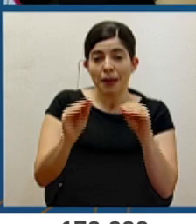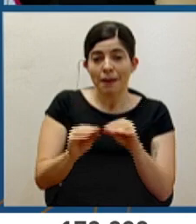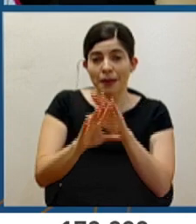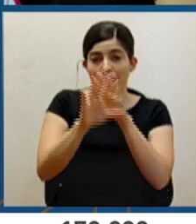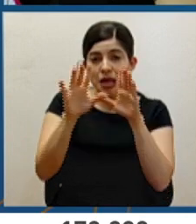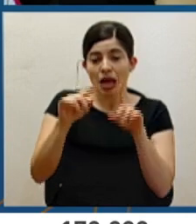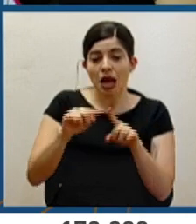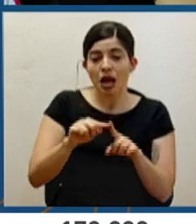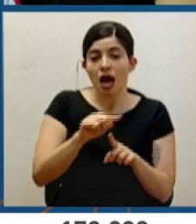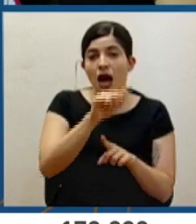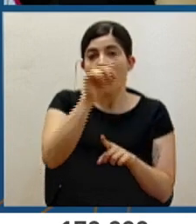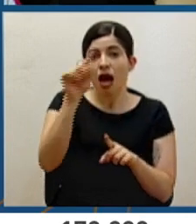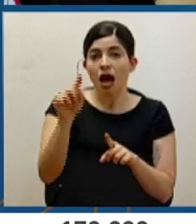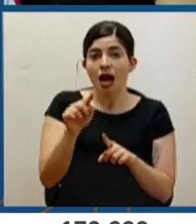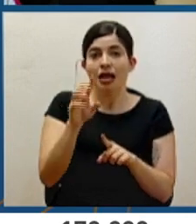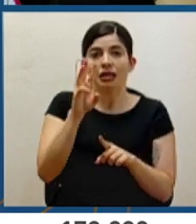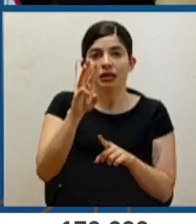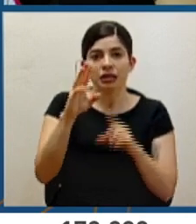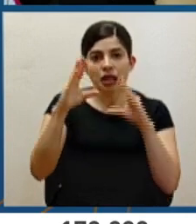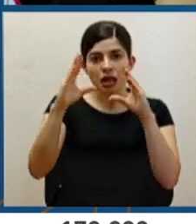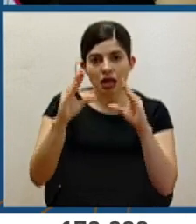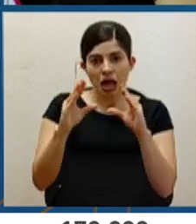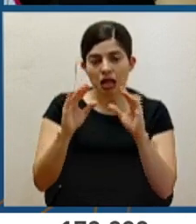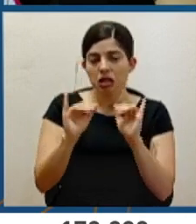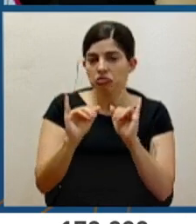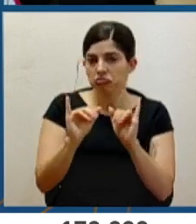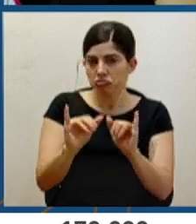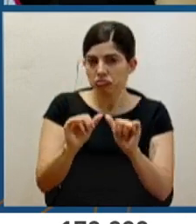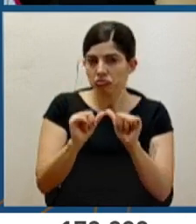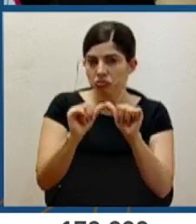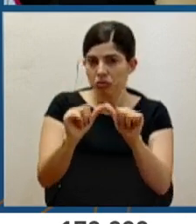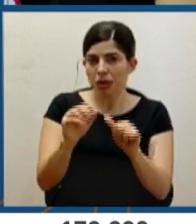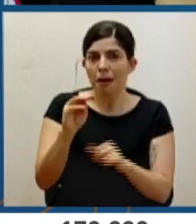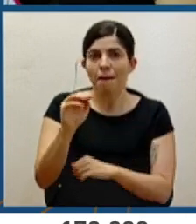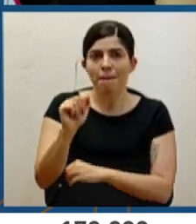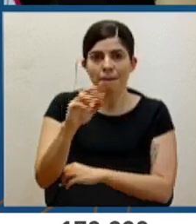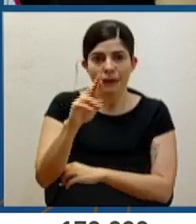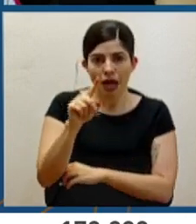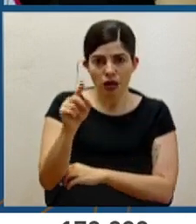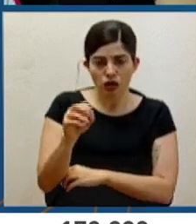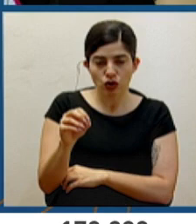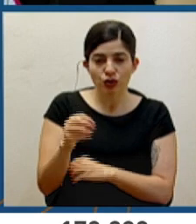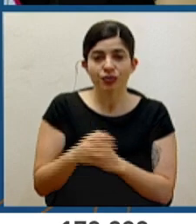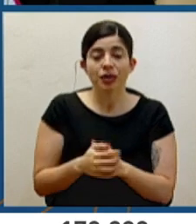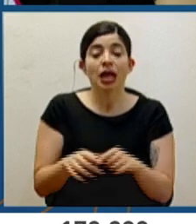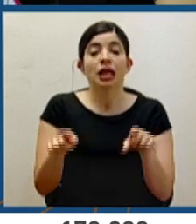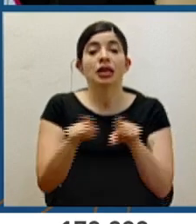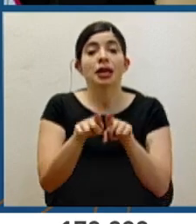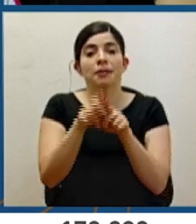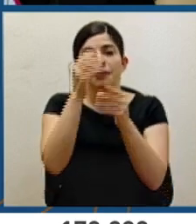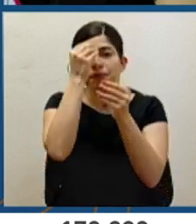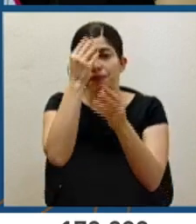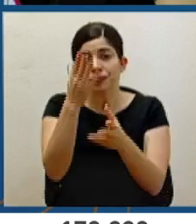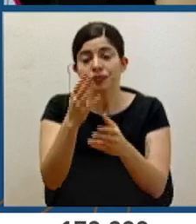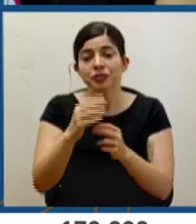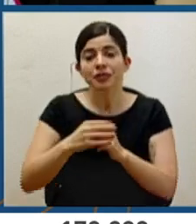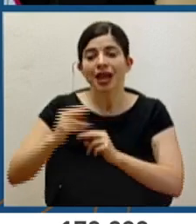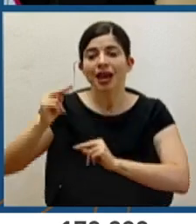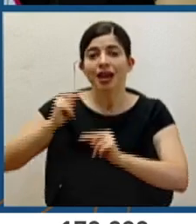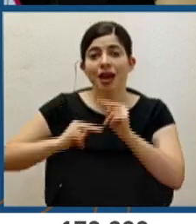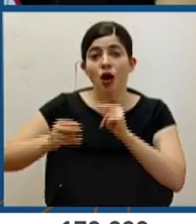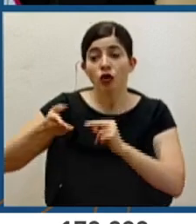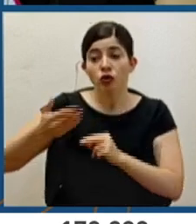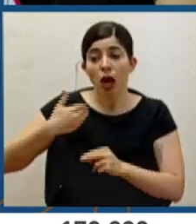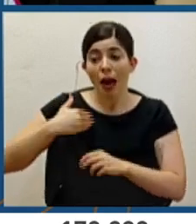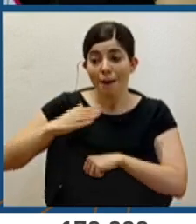mañana y las 6 de la tarde. Este se va a mantener por el mes de marzo. Y también mencionarles que los establecimientos con